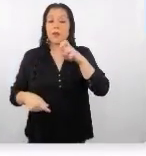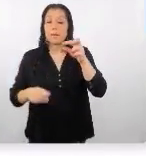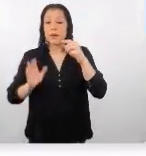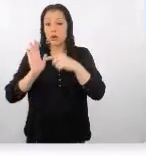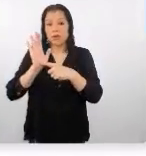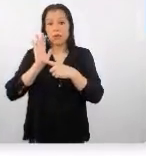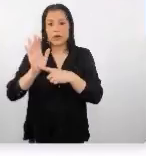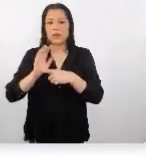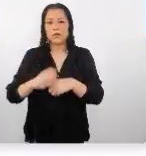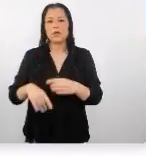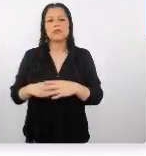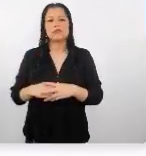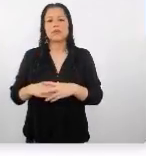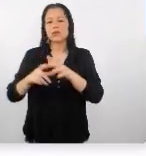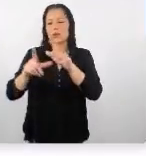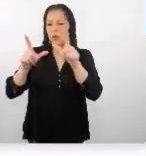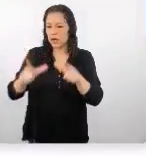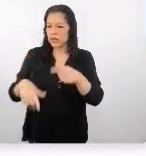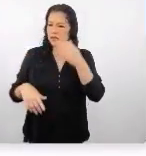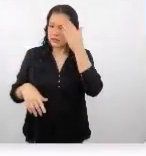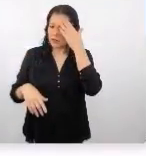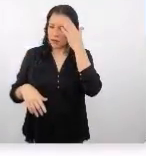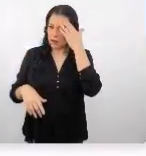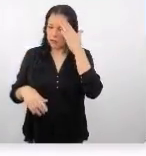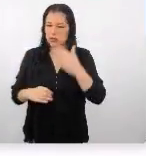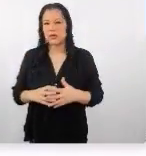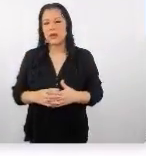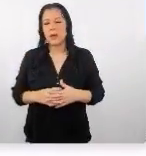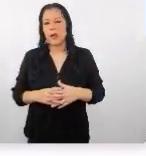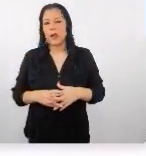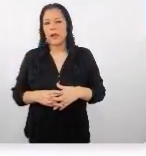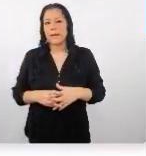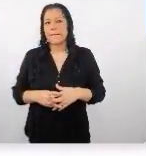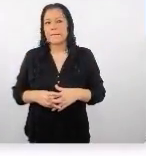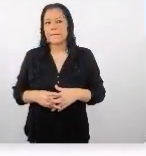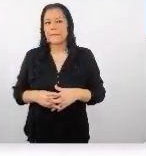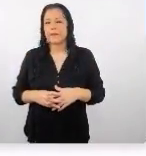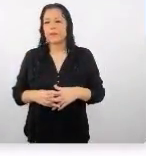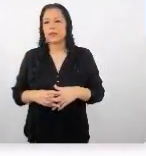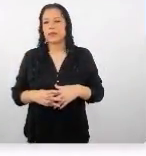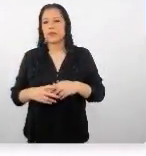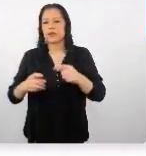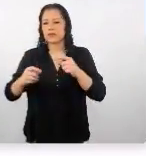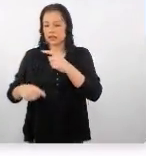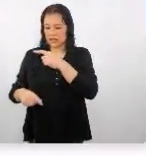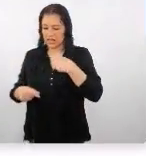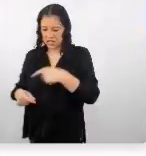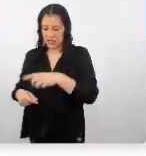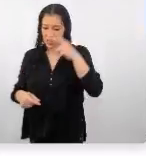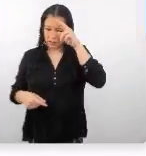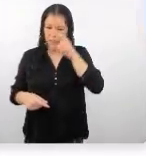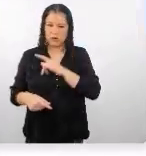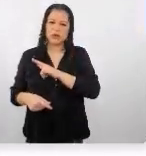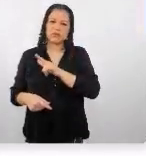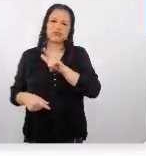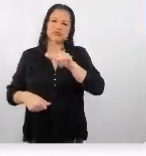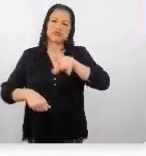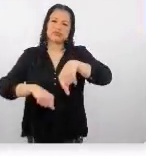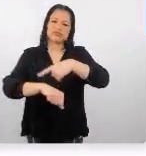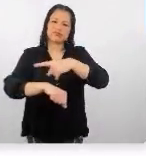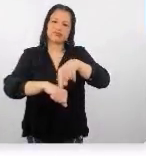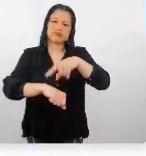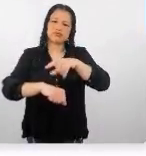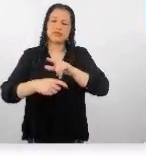monodestino conocemos que por ser un viaje a larga distancia tienen el tema de la combinación de los